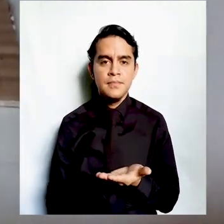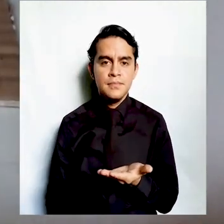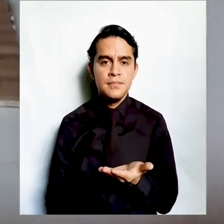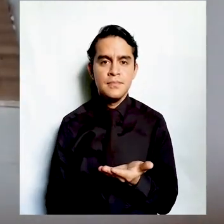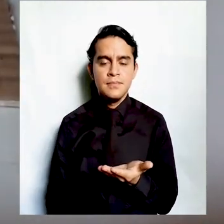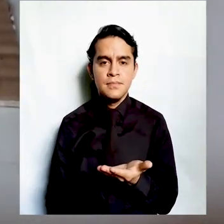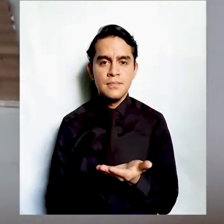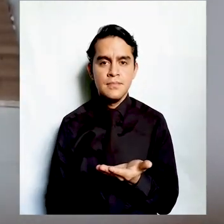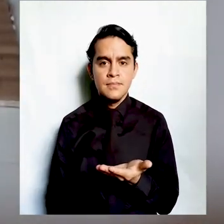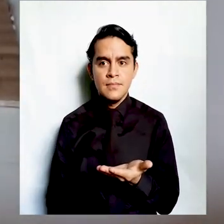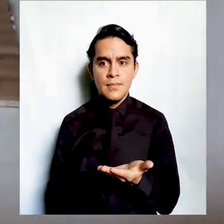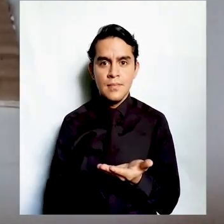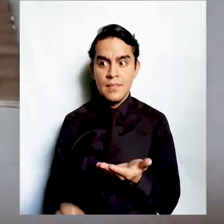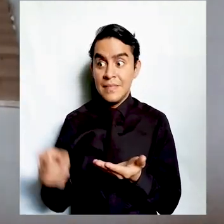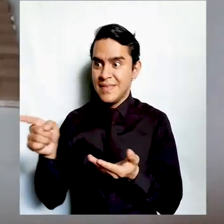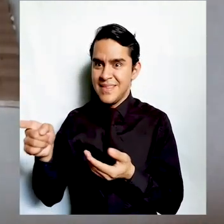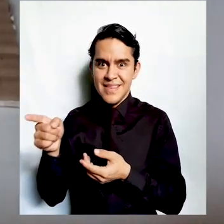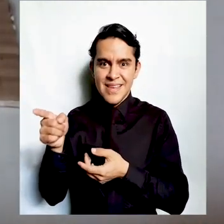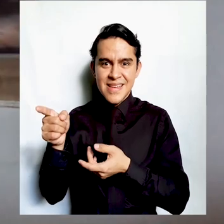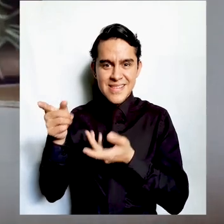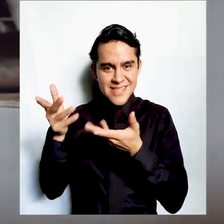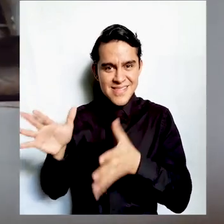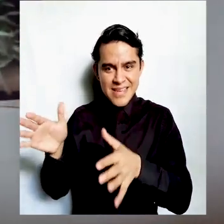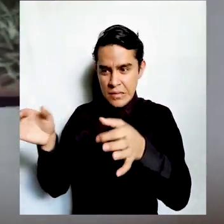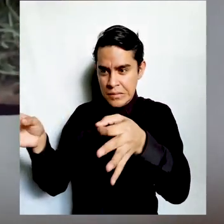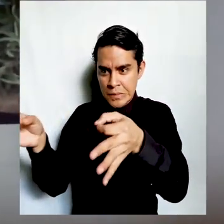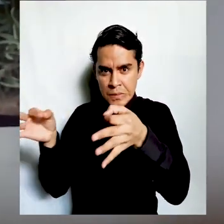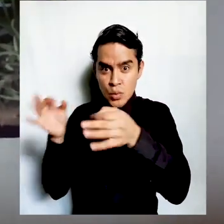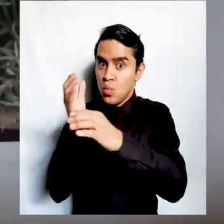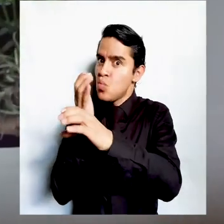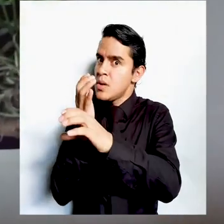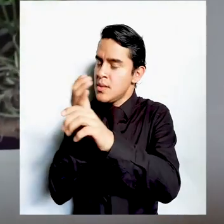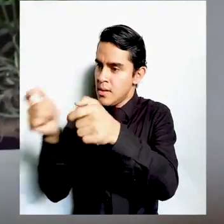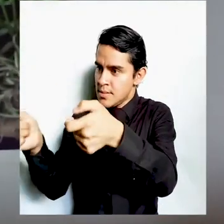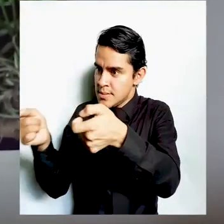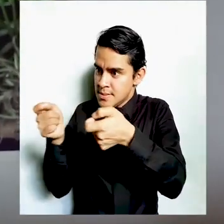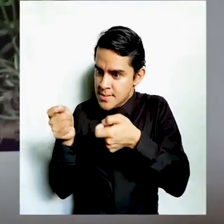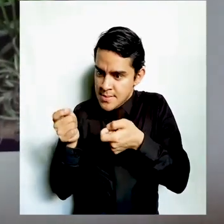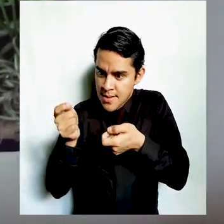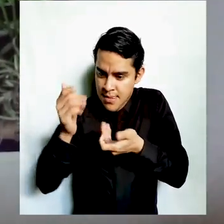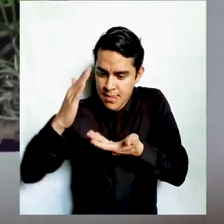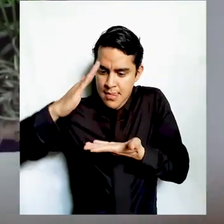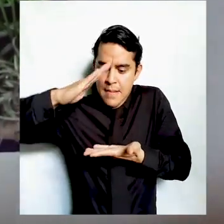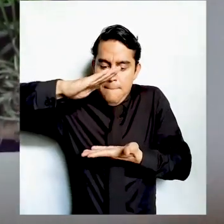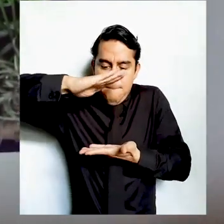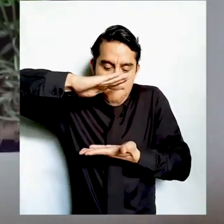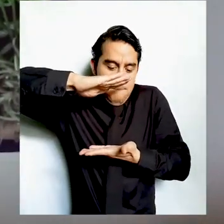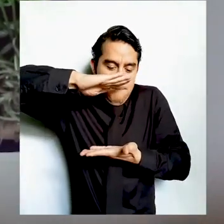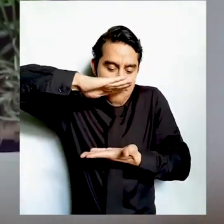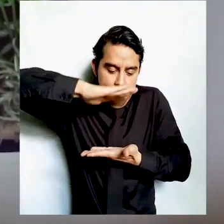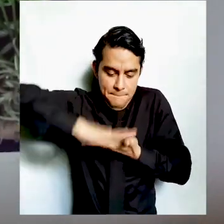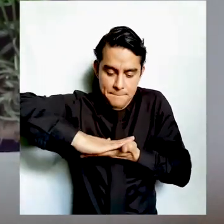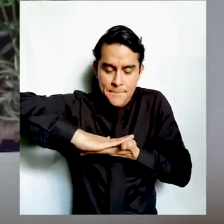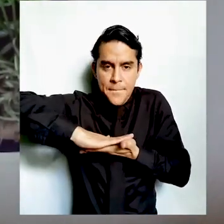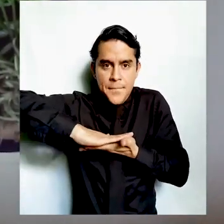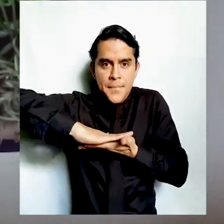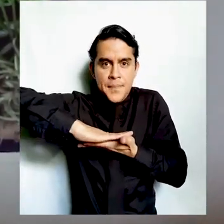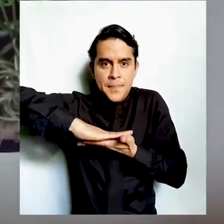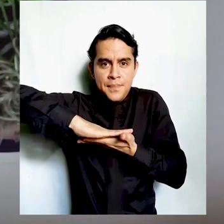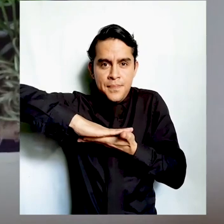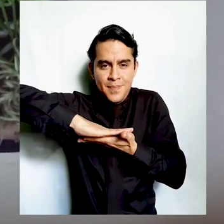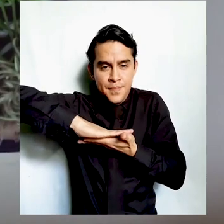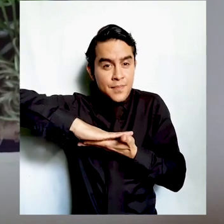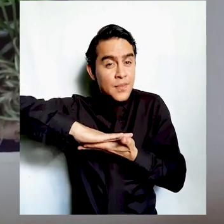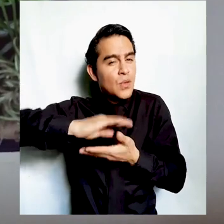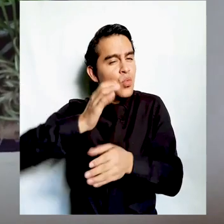Tomaremos con cuidado toda la estructura y la pegaremos en la base de cartón. Presiona